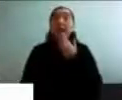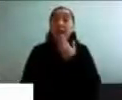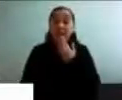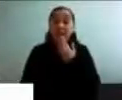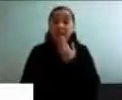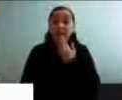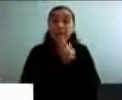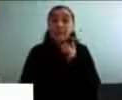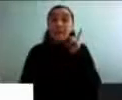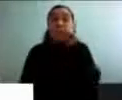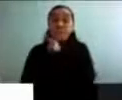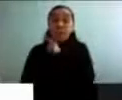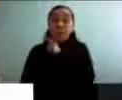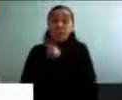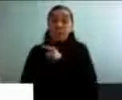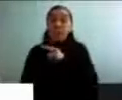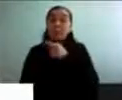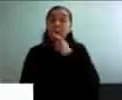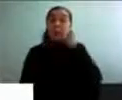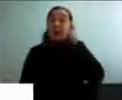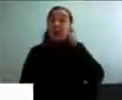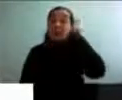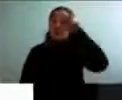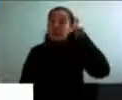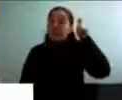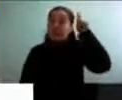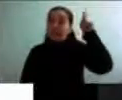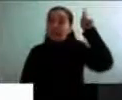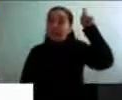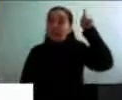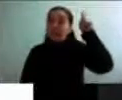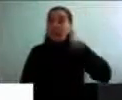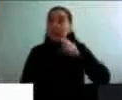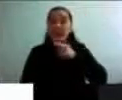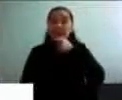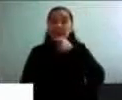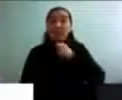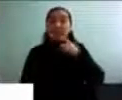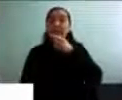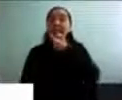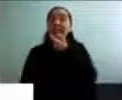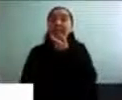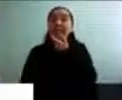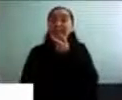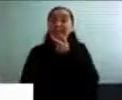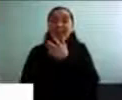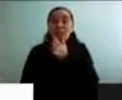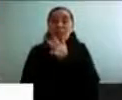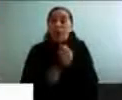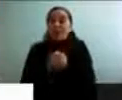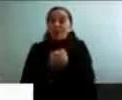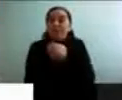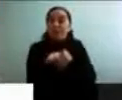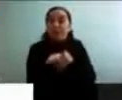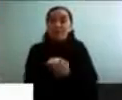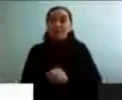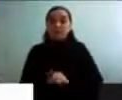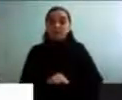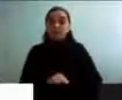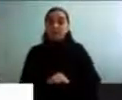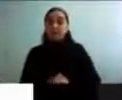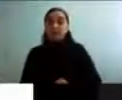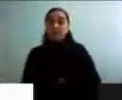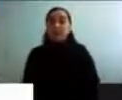la teoría del embodiment stereotype, que no tiene por ahora una traducción al español.